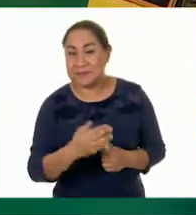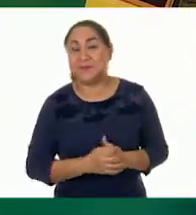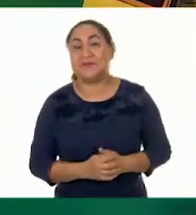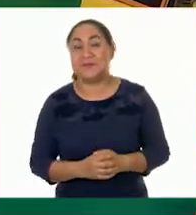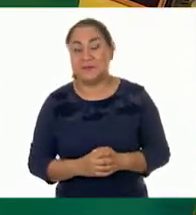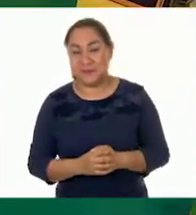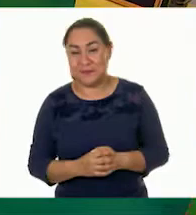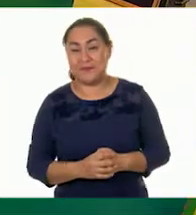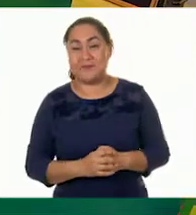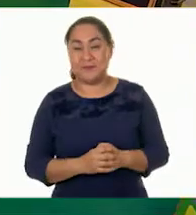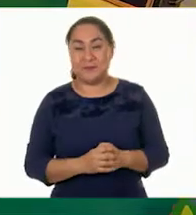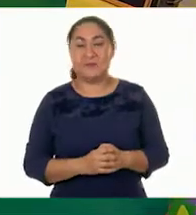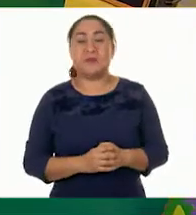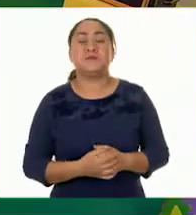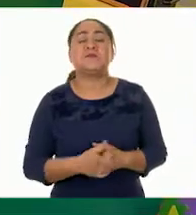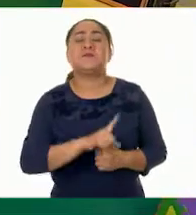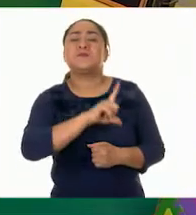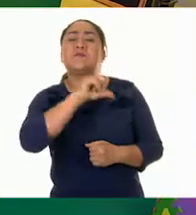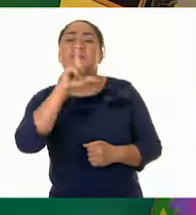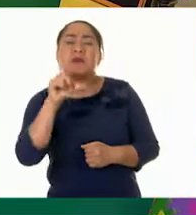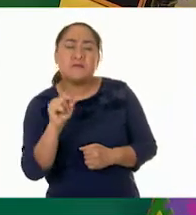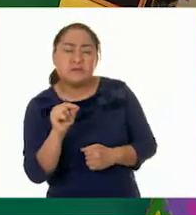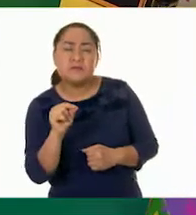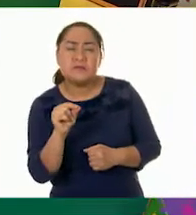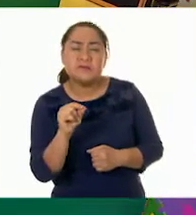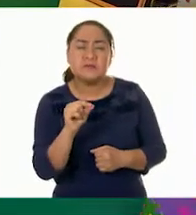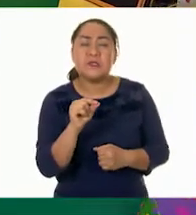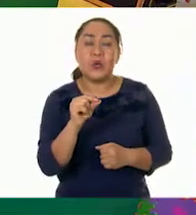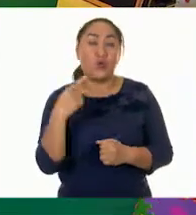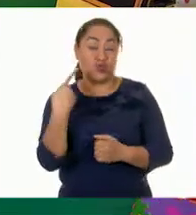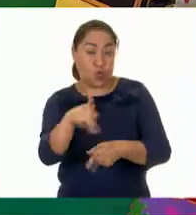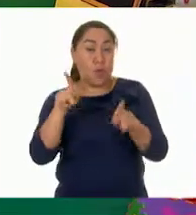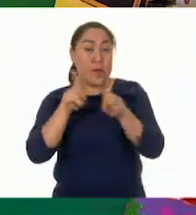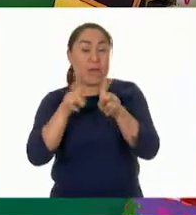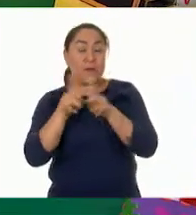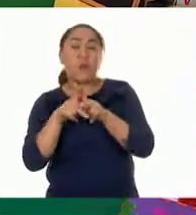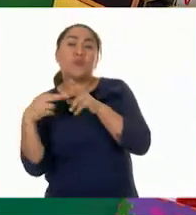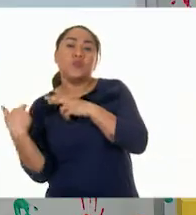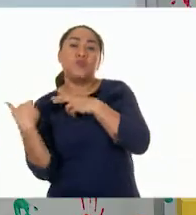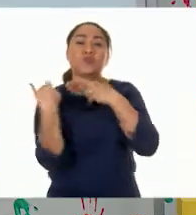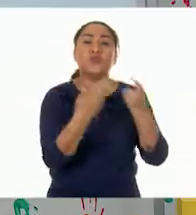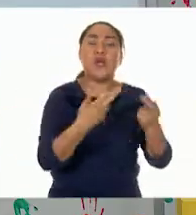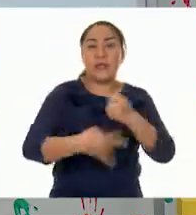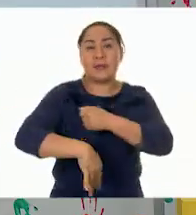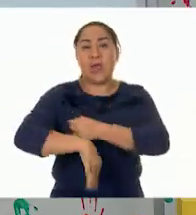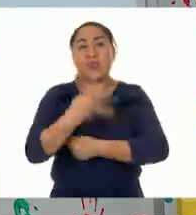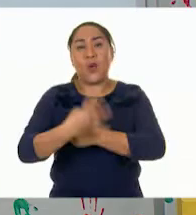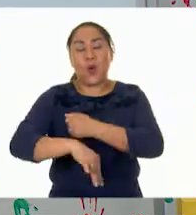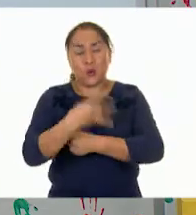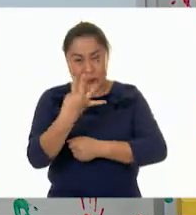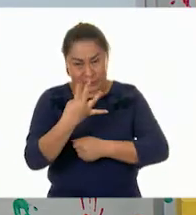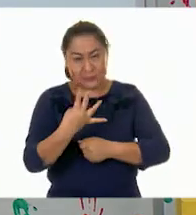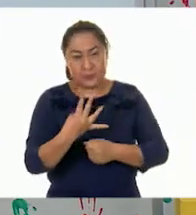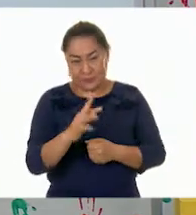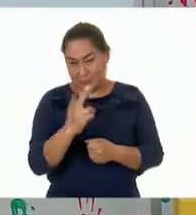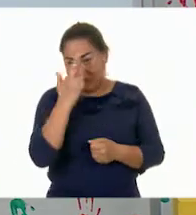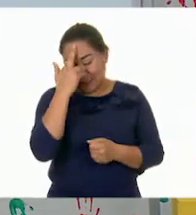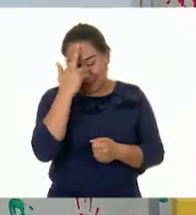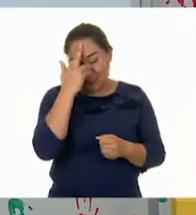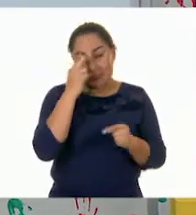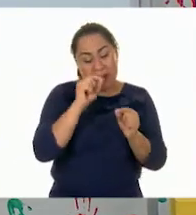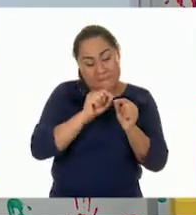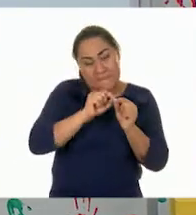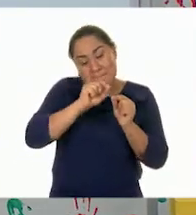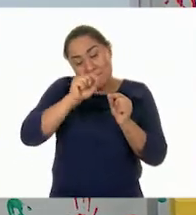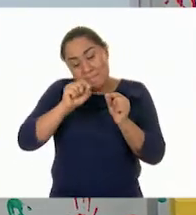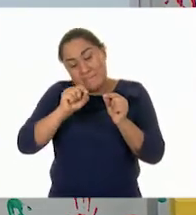tiene, o le regaló su primo, catorce. Claro. Quiere decir que va a avanzar otros cuatro. Muy bien.